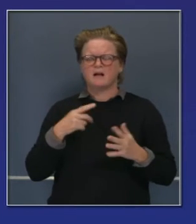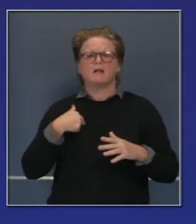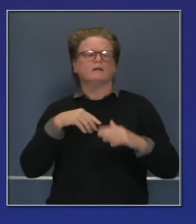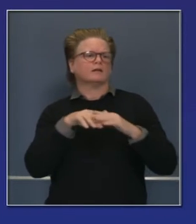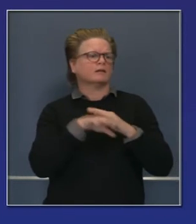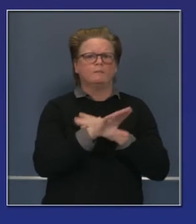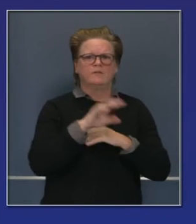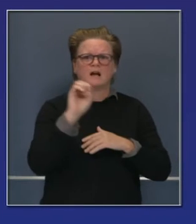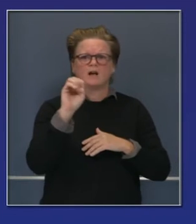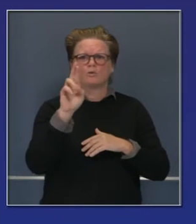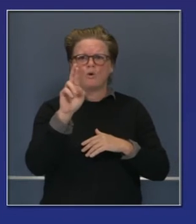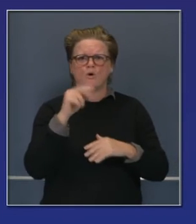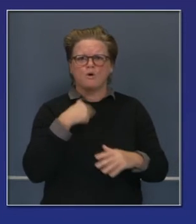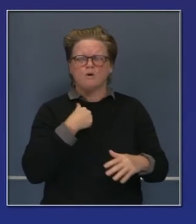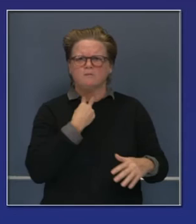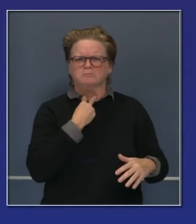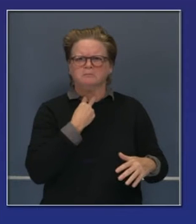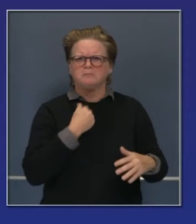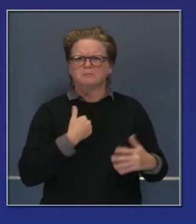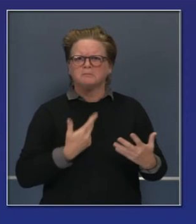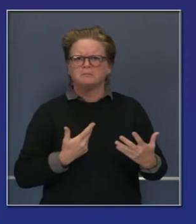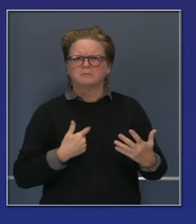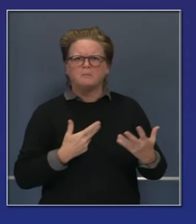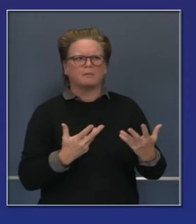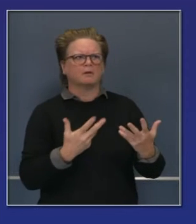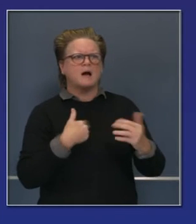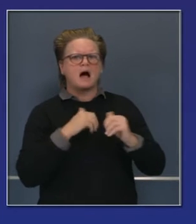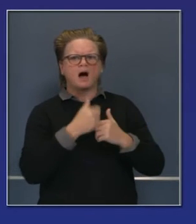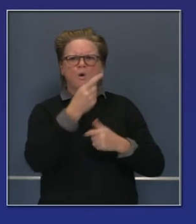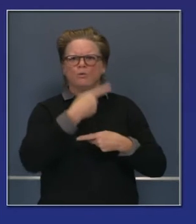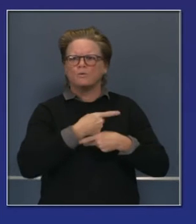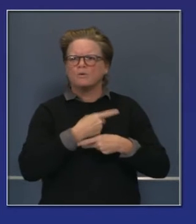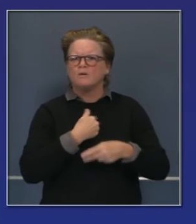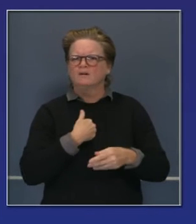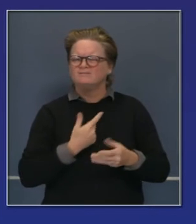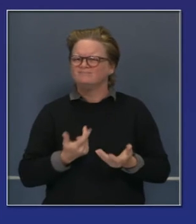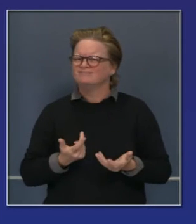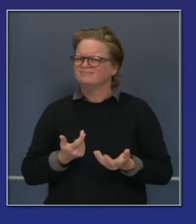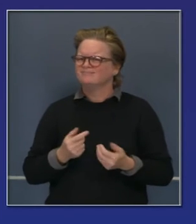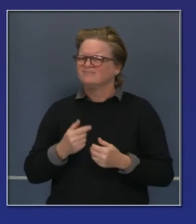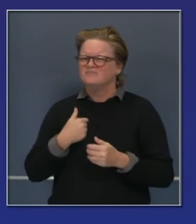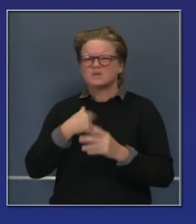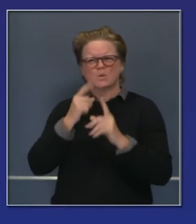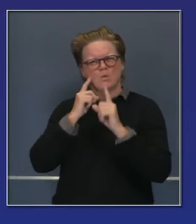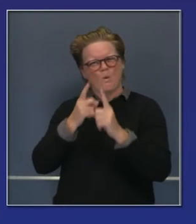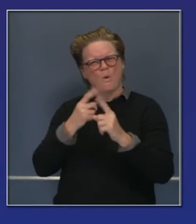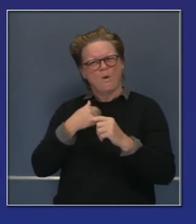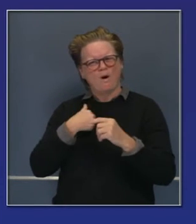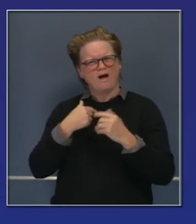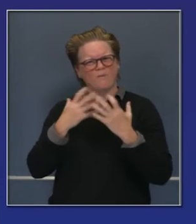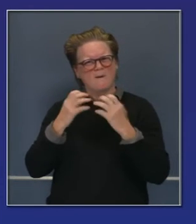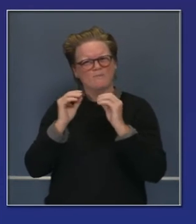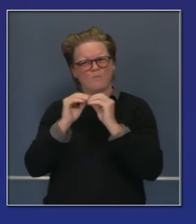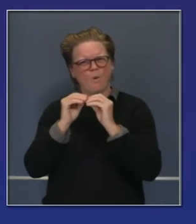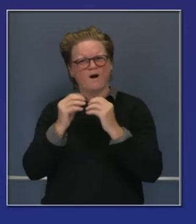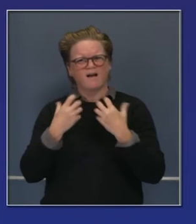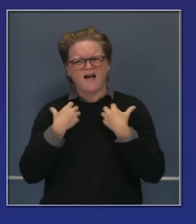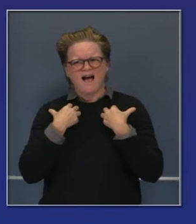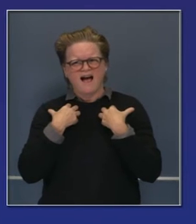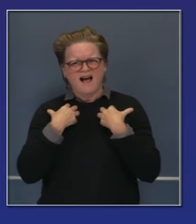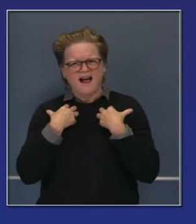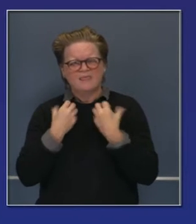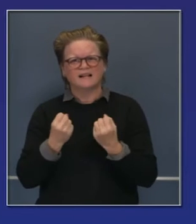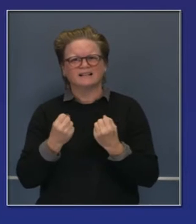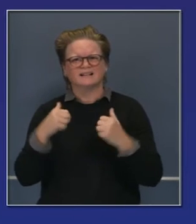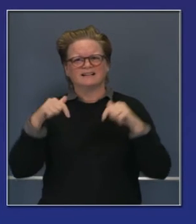una prueba de COVID, dándoles su inyección para la gripe y vacunas para COVID, de la cual hablaremos en